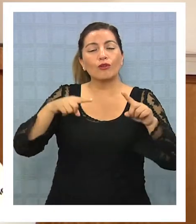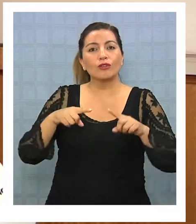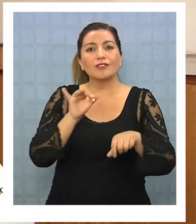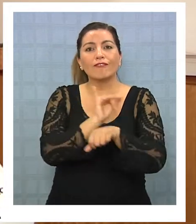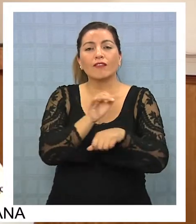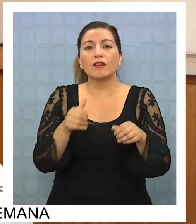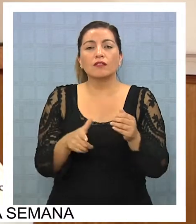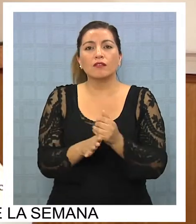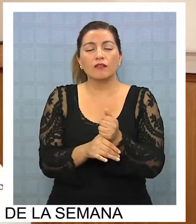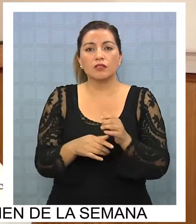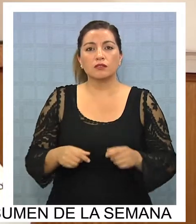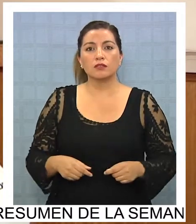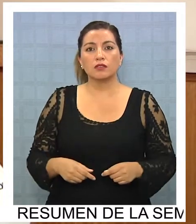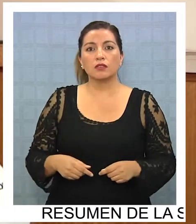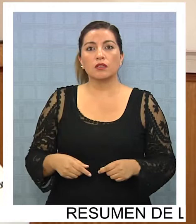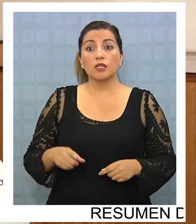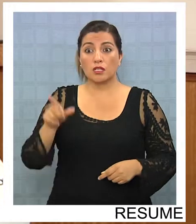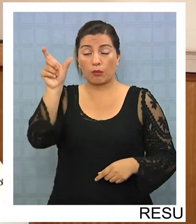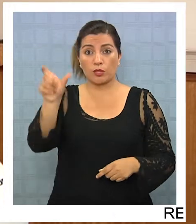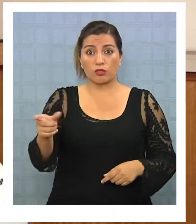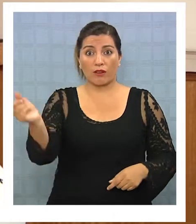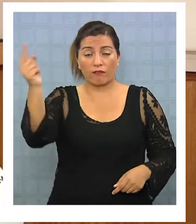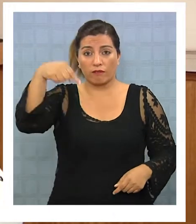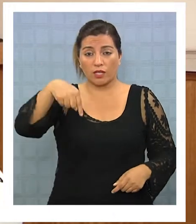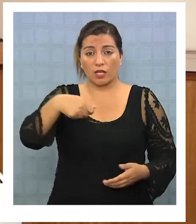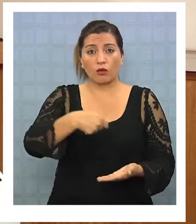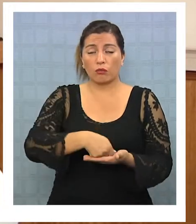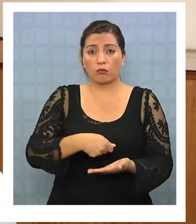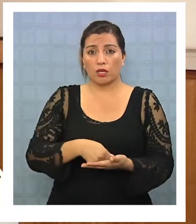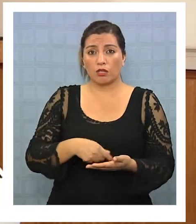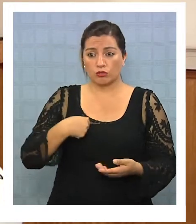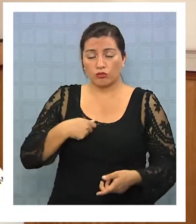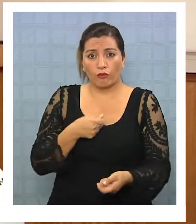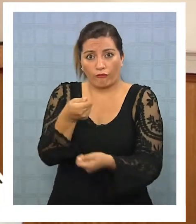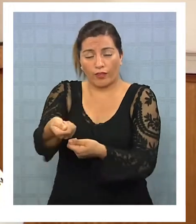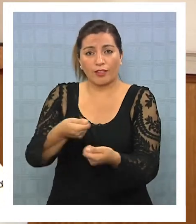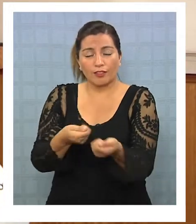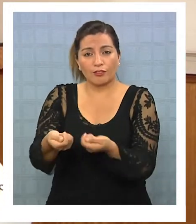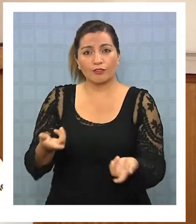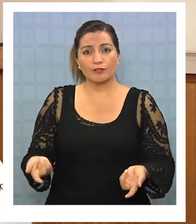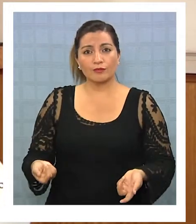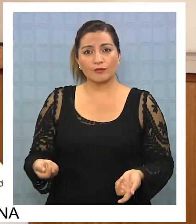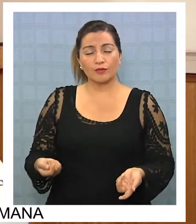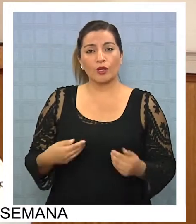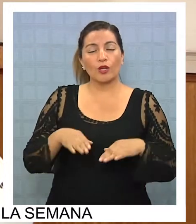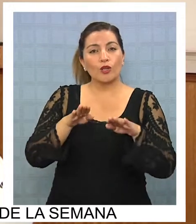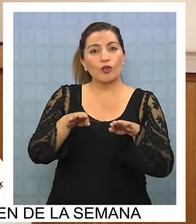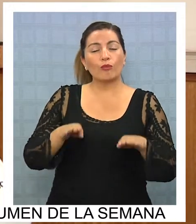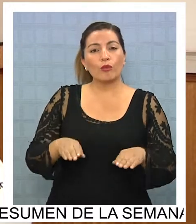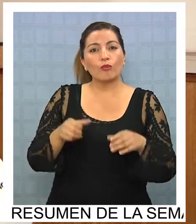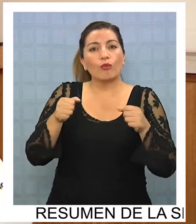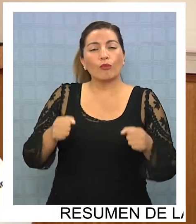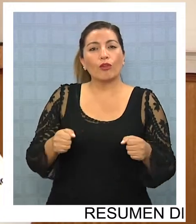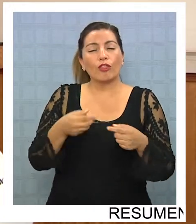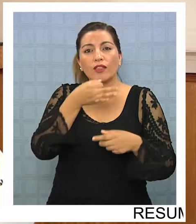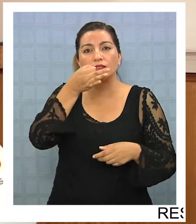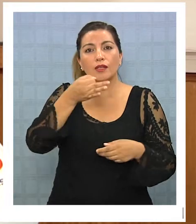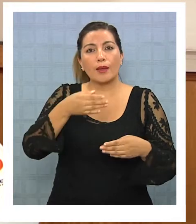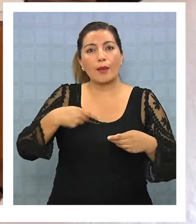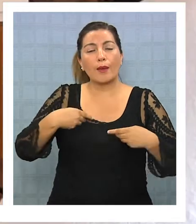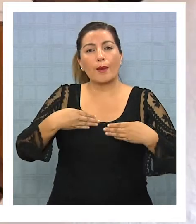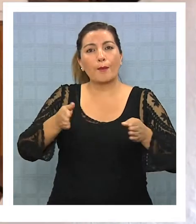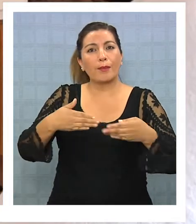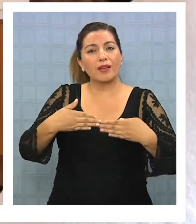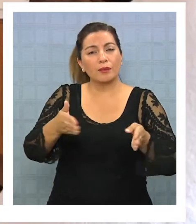No, si me vienen a comprar es porque me conviene. Si no, lo mismo se podría decir de Panamá, de